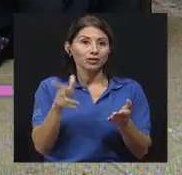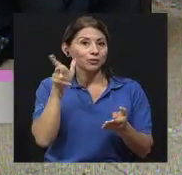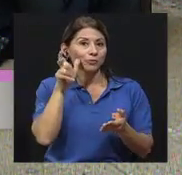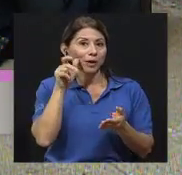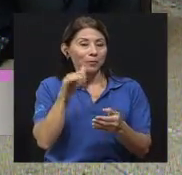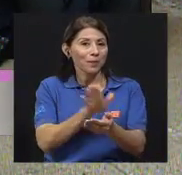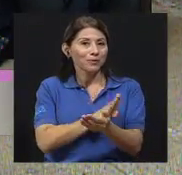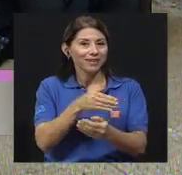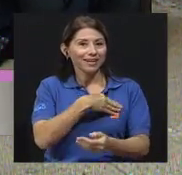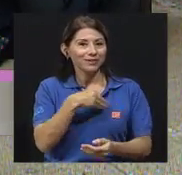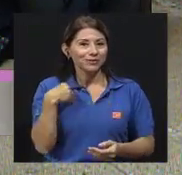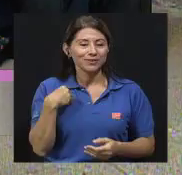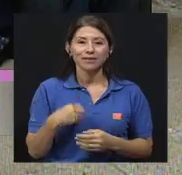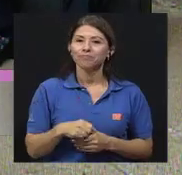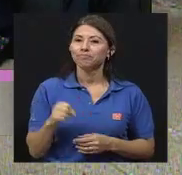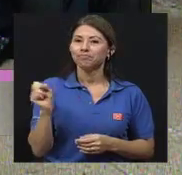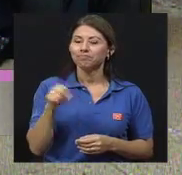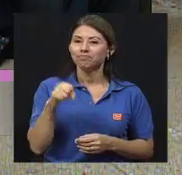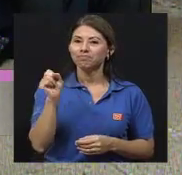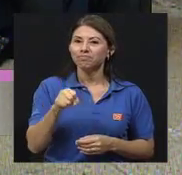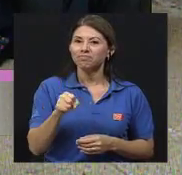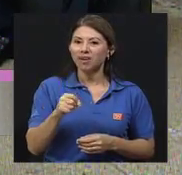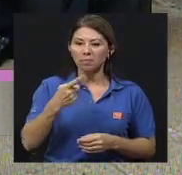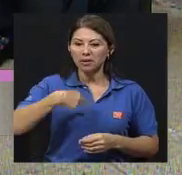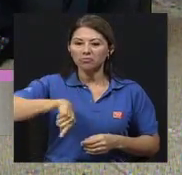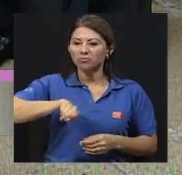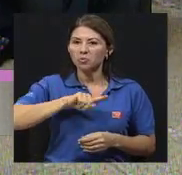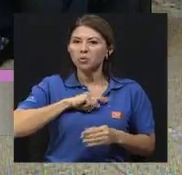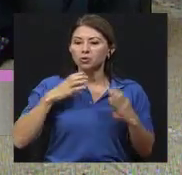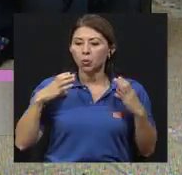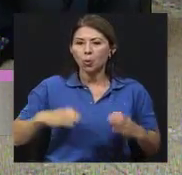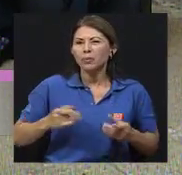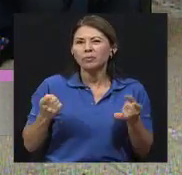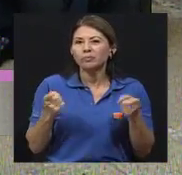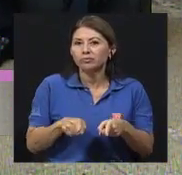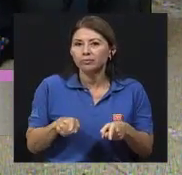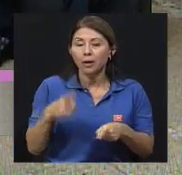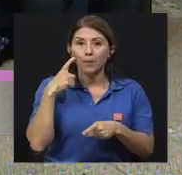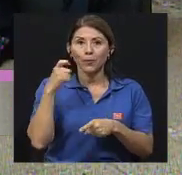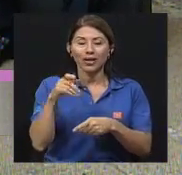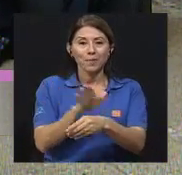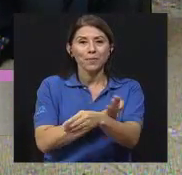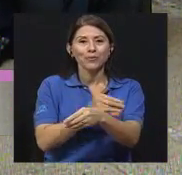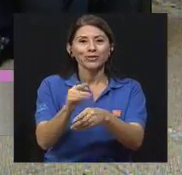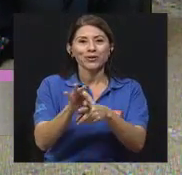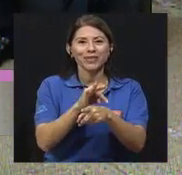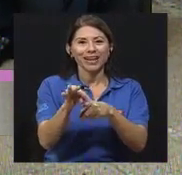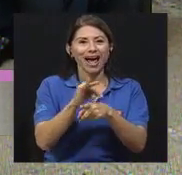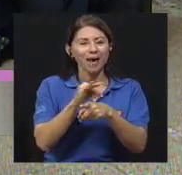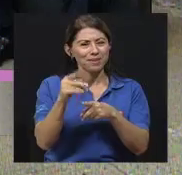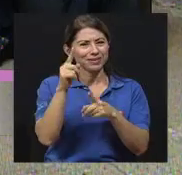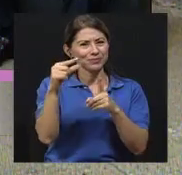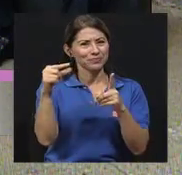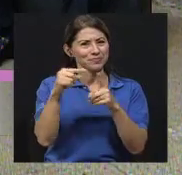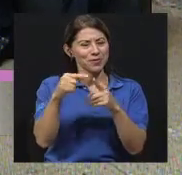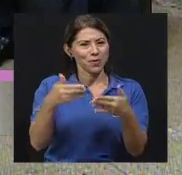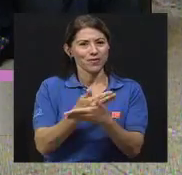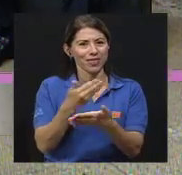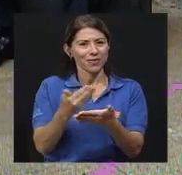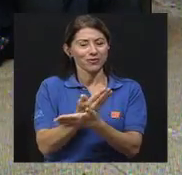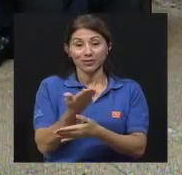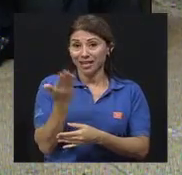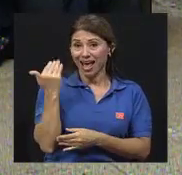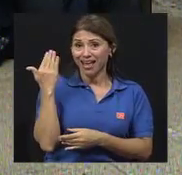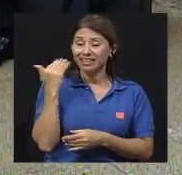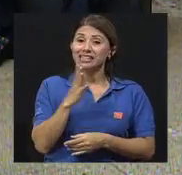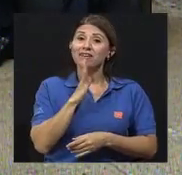¿verdad? O la música que nos gusta. Claro. Ahora bien, ¿qué genera en nuestro cuerpo, José Pablo? Porque la musicoterapia es un concepto tal vez muy novedoso, ¿verdad?